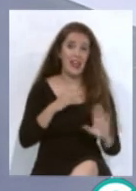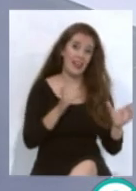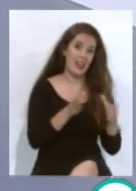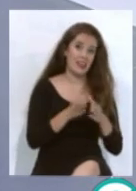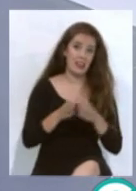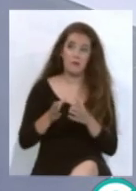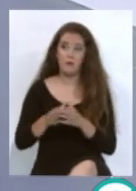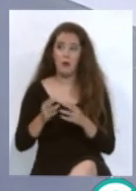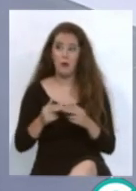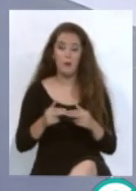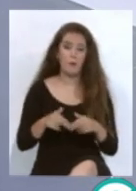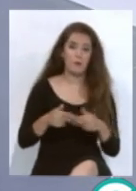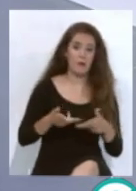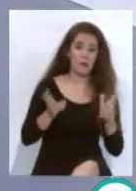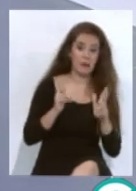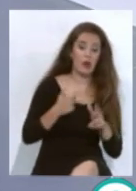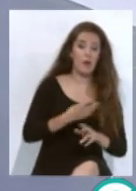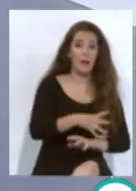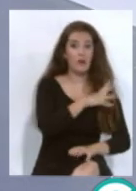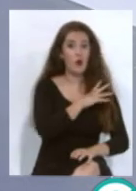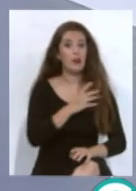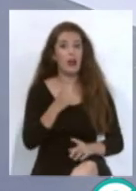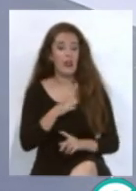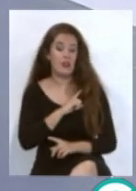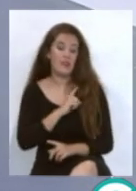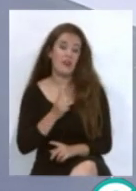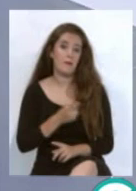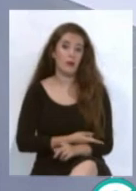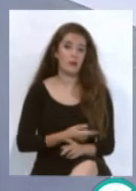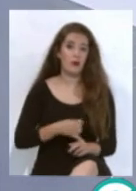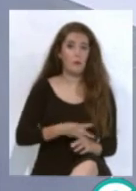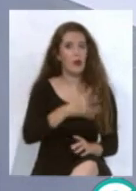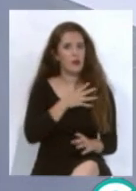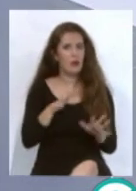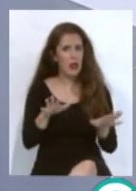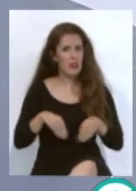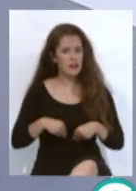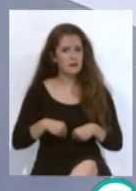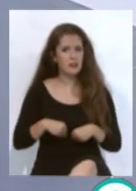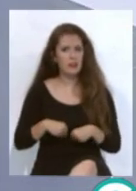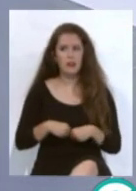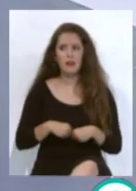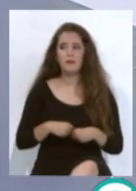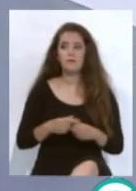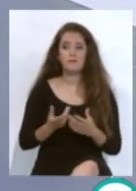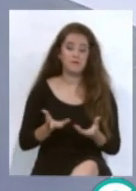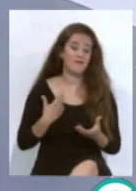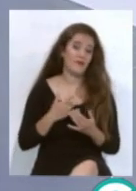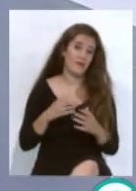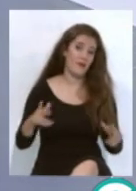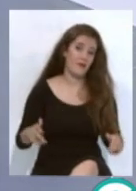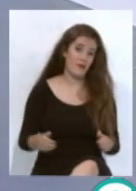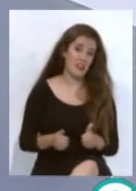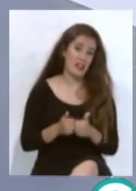permitieron que Mallorca y Deportivo, fue el Deportivo Málaga y el Mallorca Albacete, y bueno, ¿un final